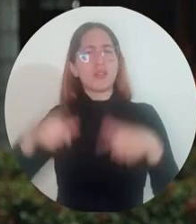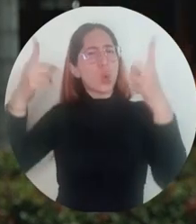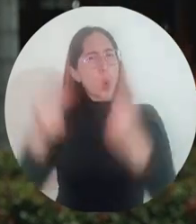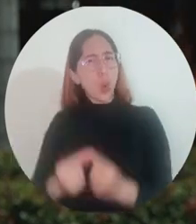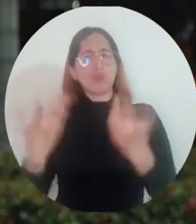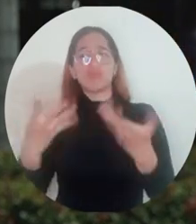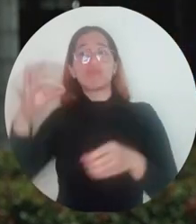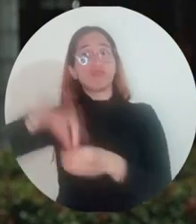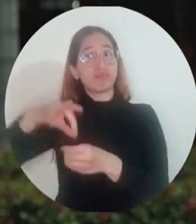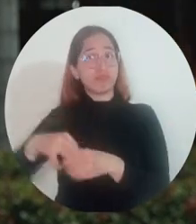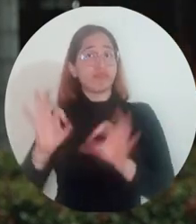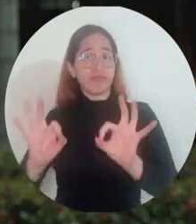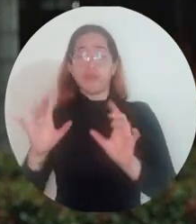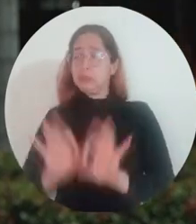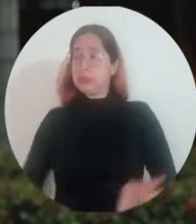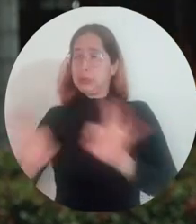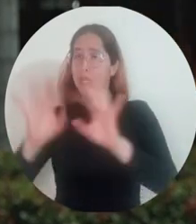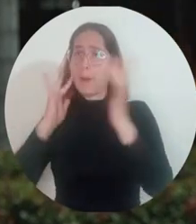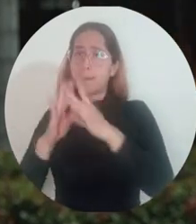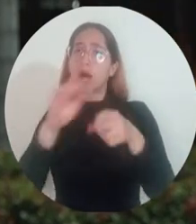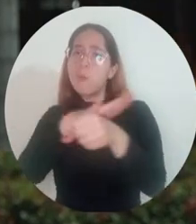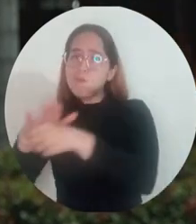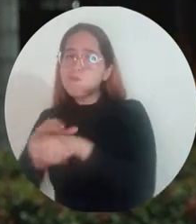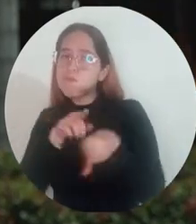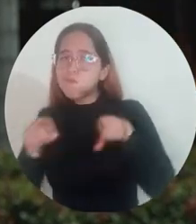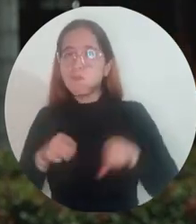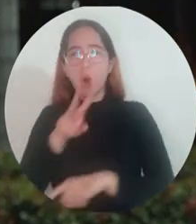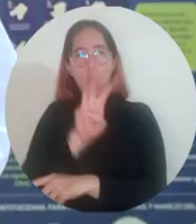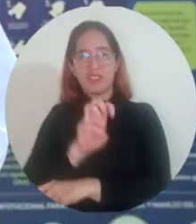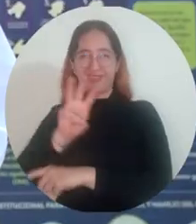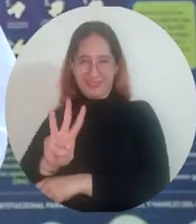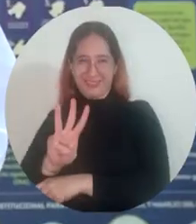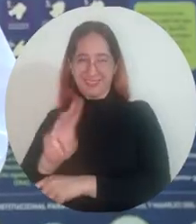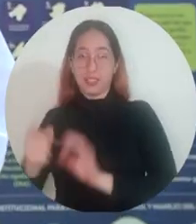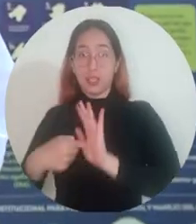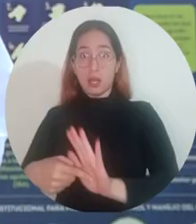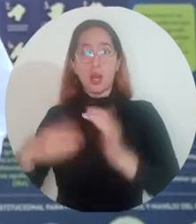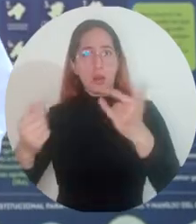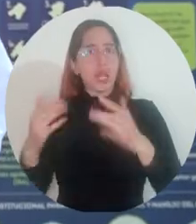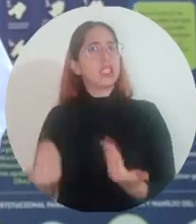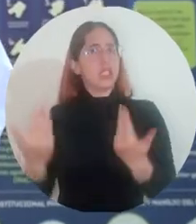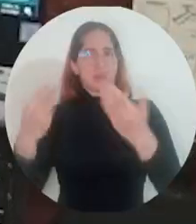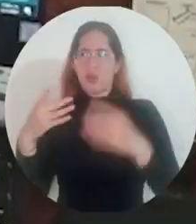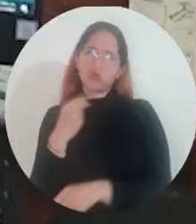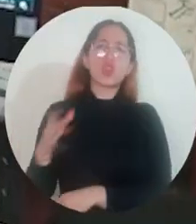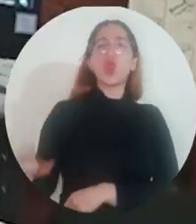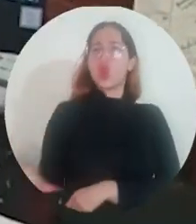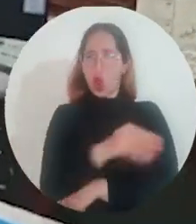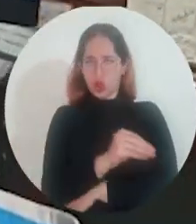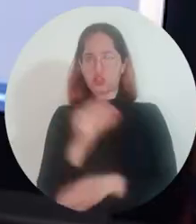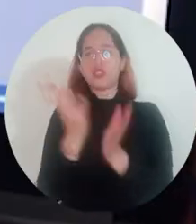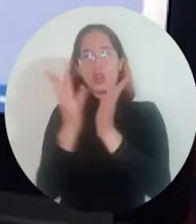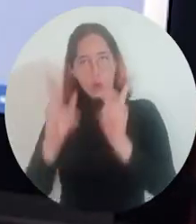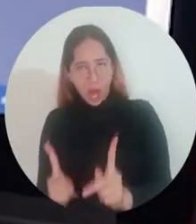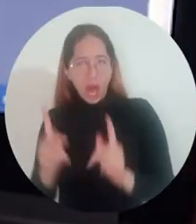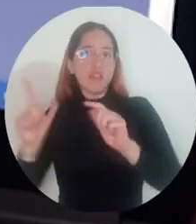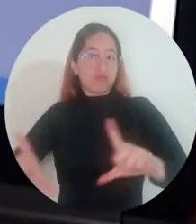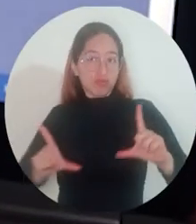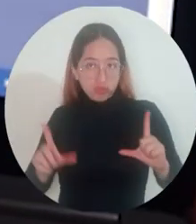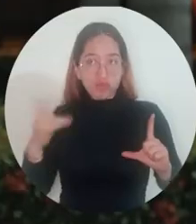debía funcionar, hubo personas, votos para los 83 eventos que teníamos.